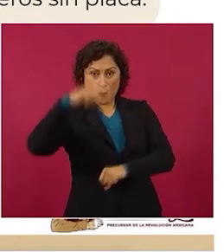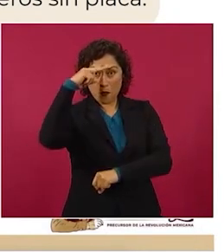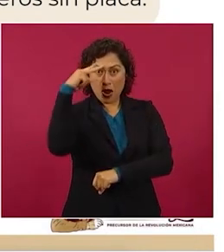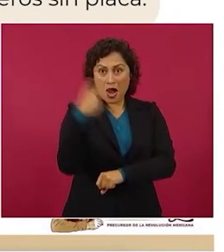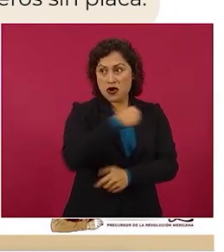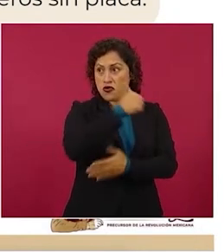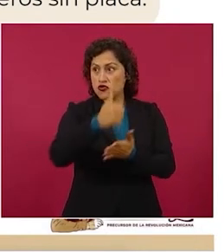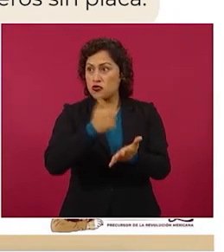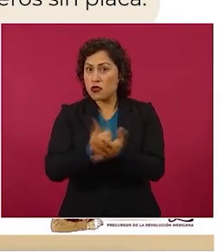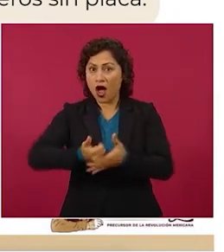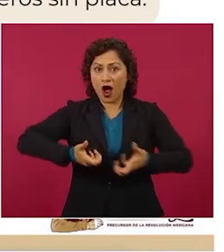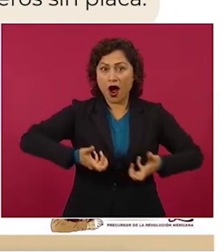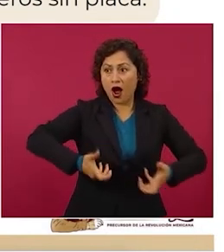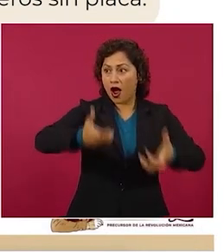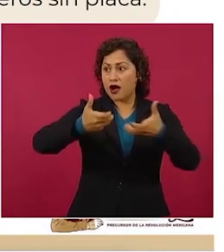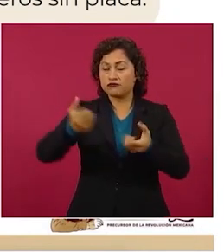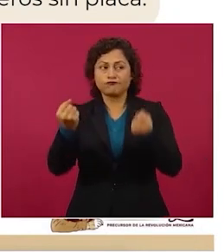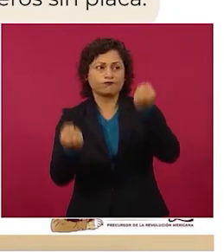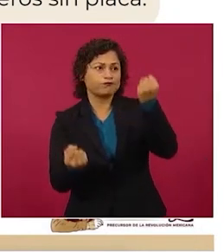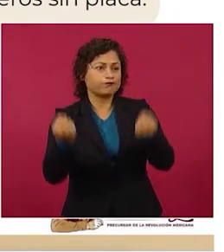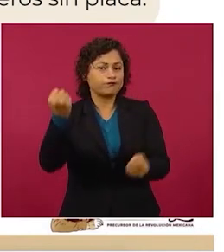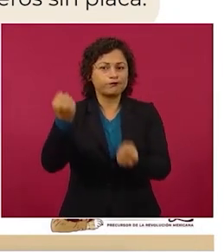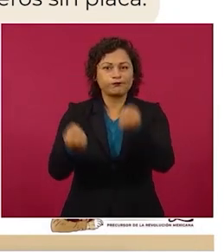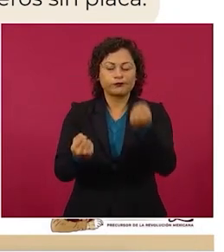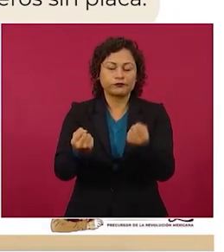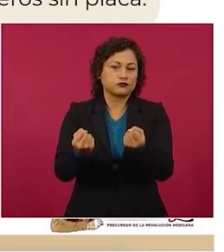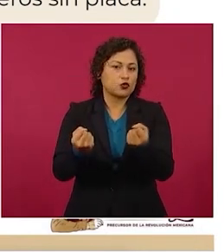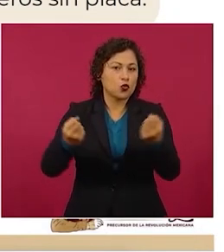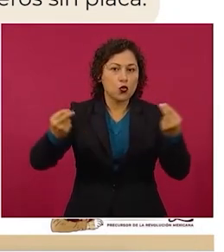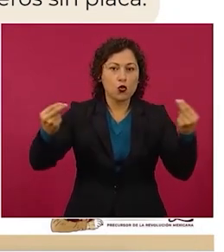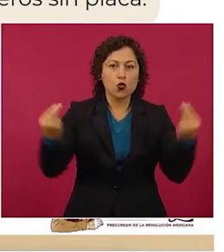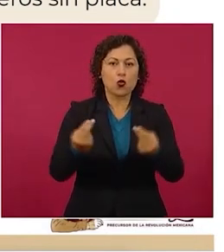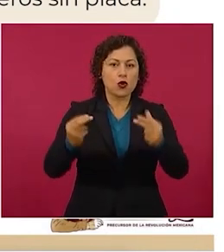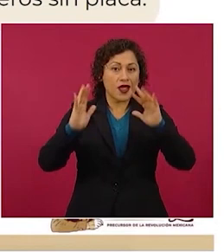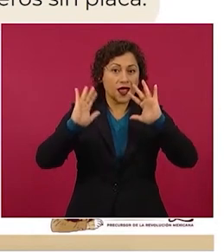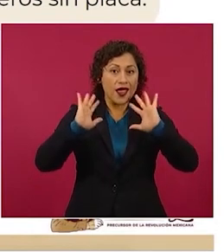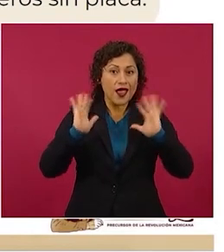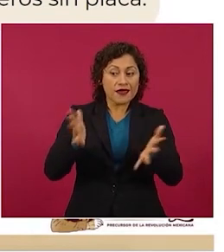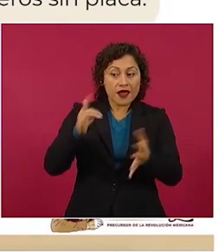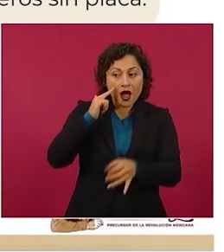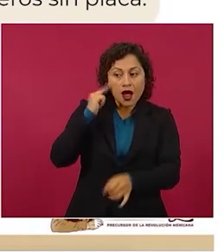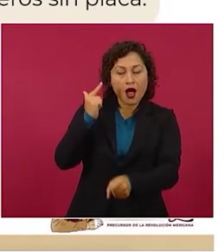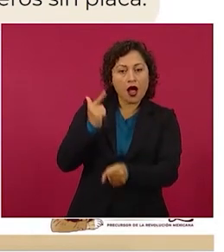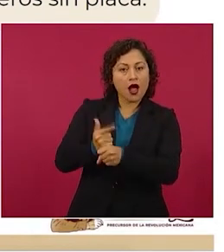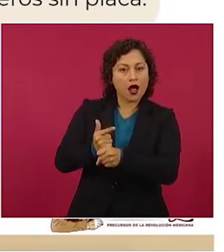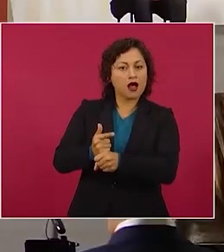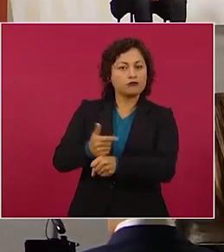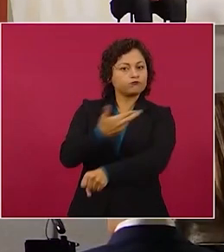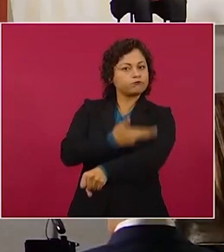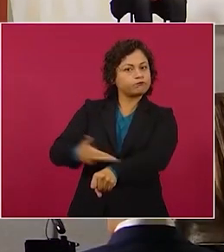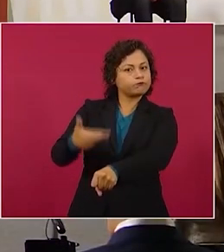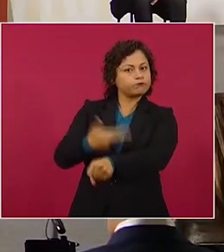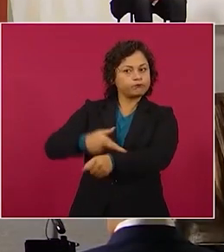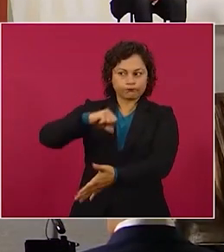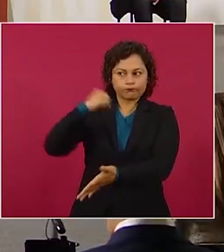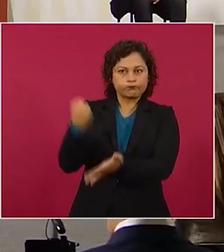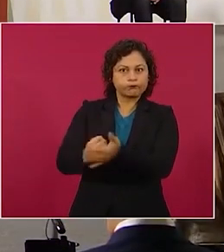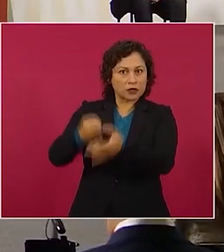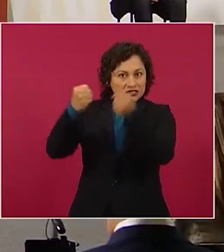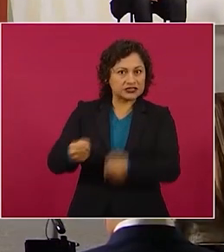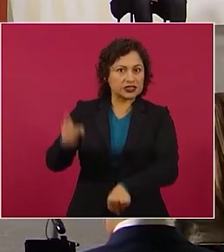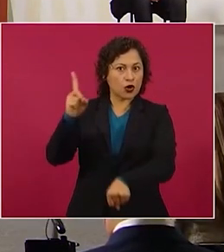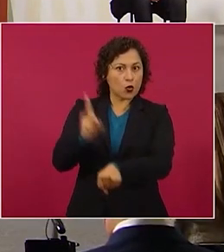días y necesitan ser regularizados por la seguridad de todas y de todos sacarlas del